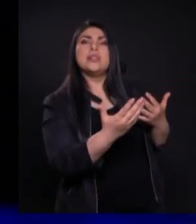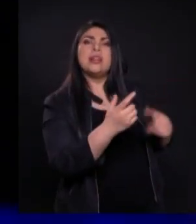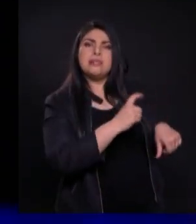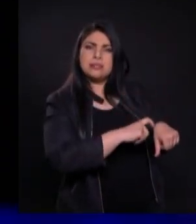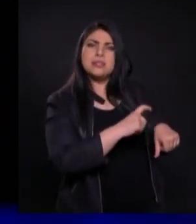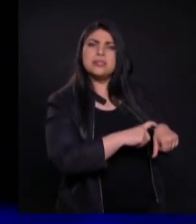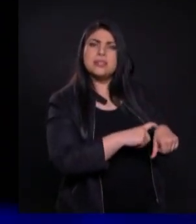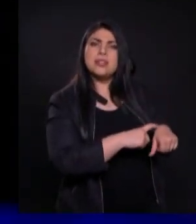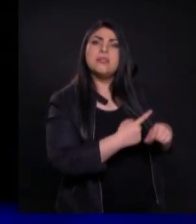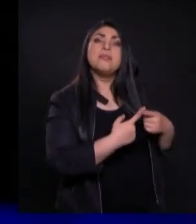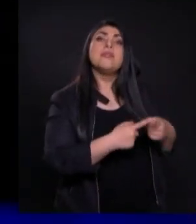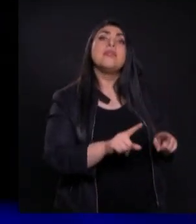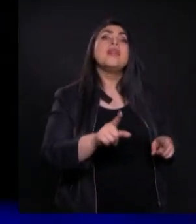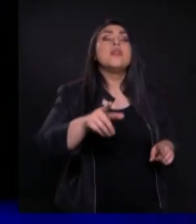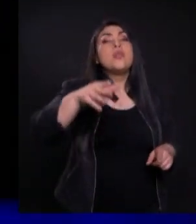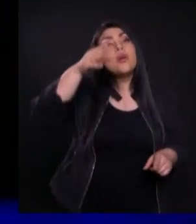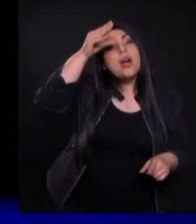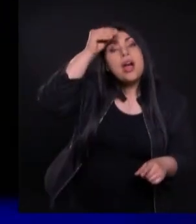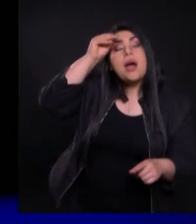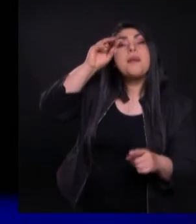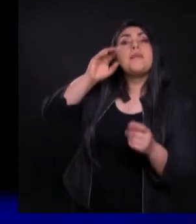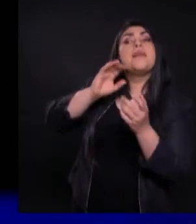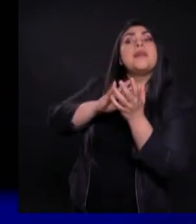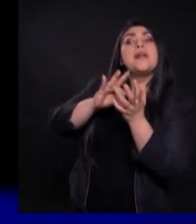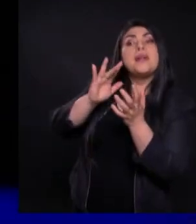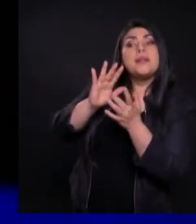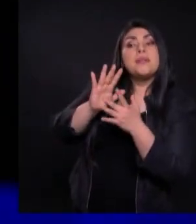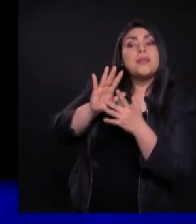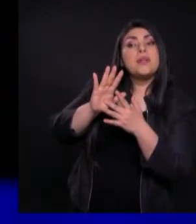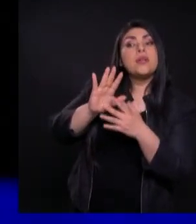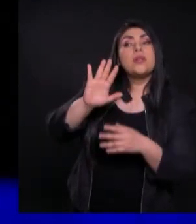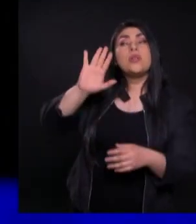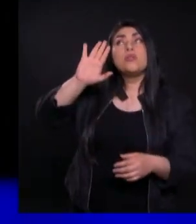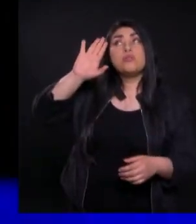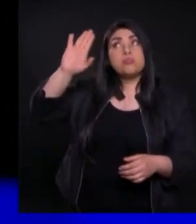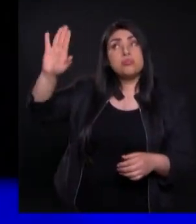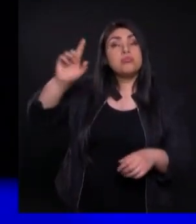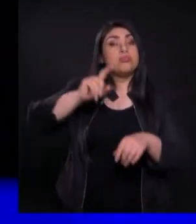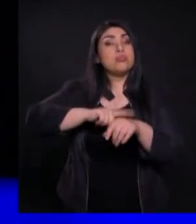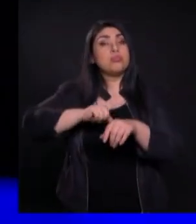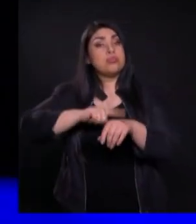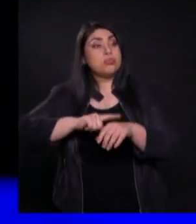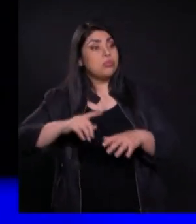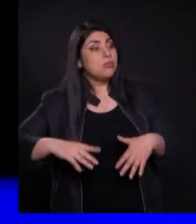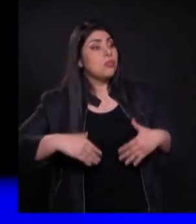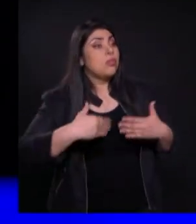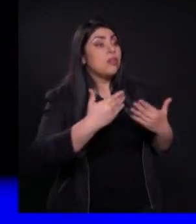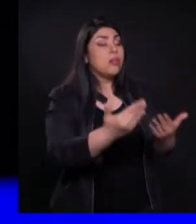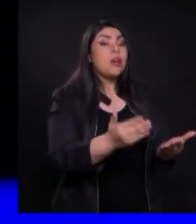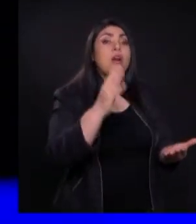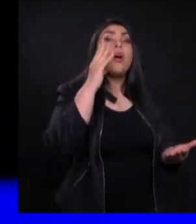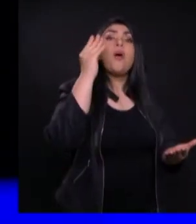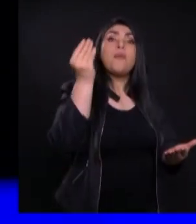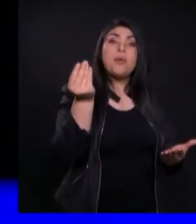Aprende como Jesús hizo Da tu tiempo Porque todo lo que siembres Vas a cosechar